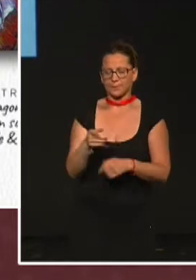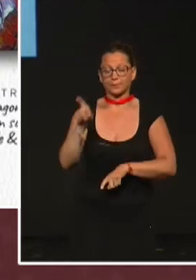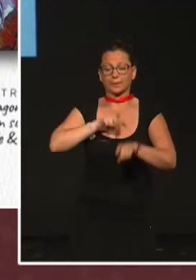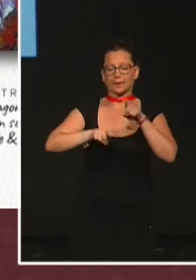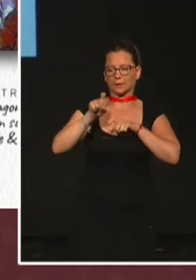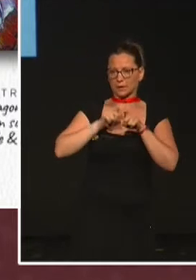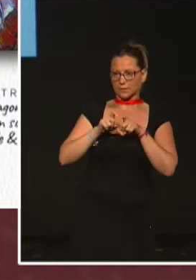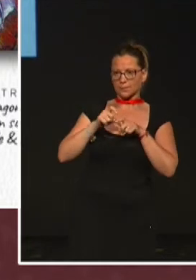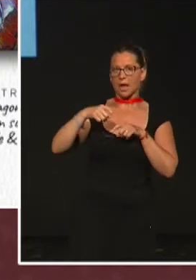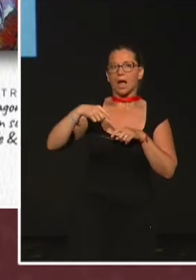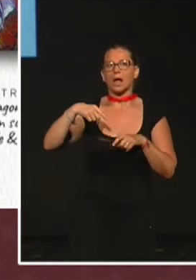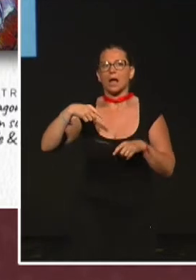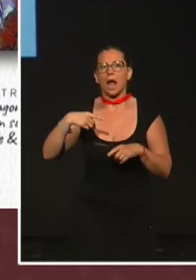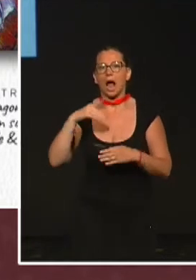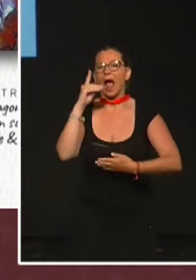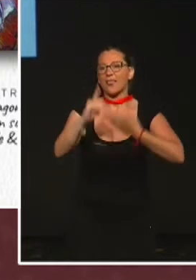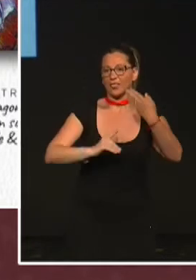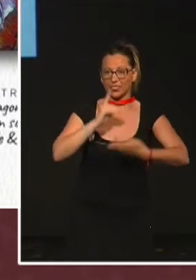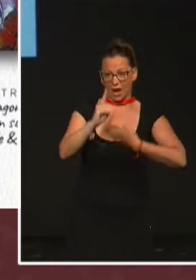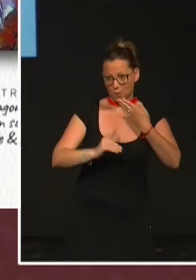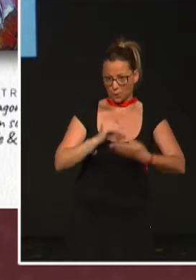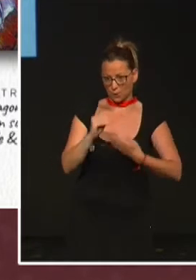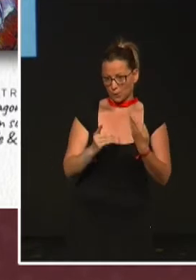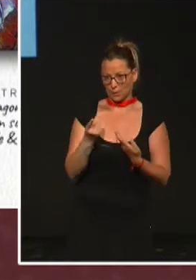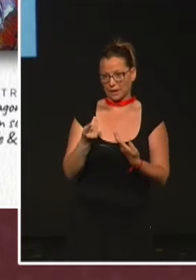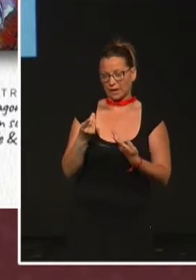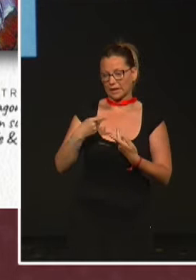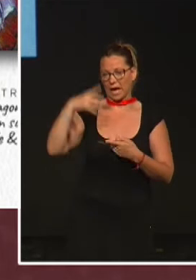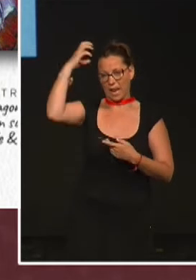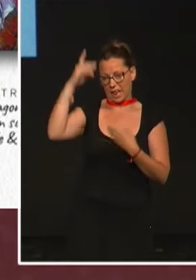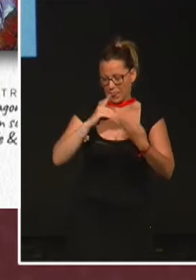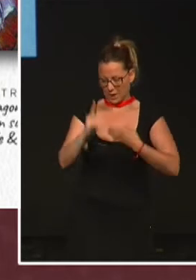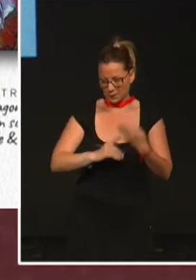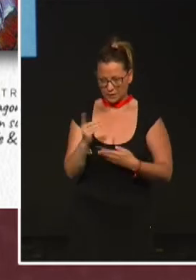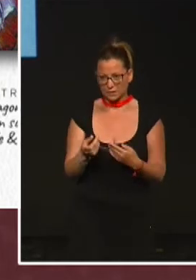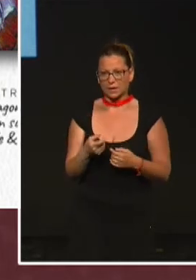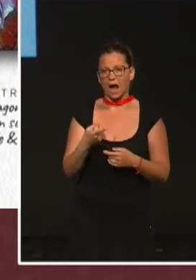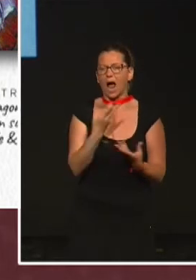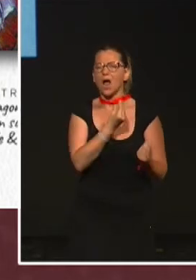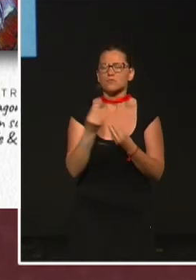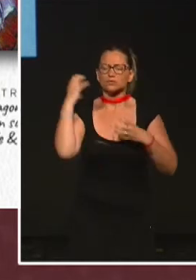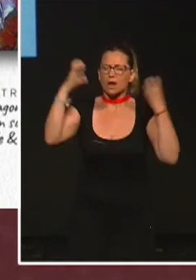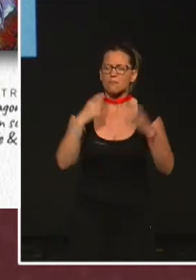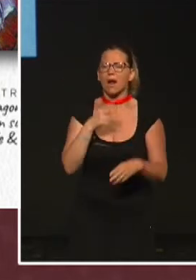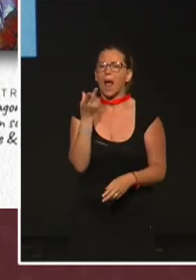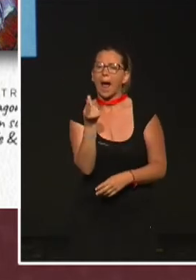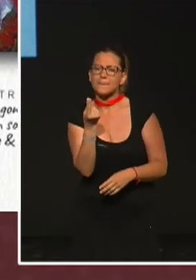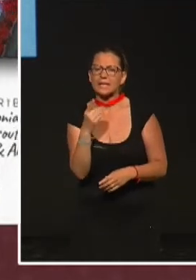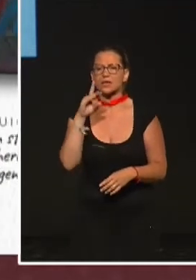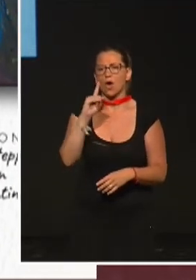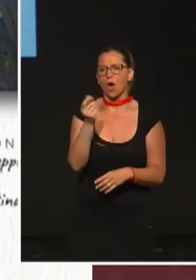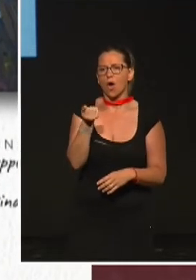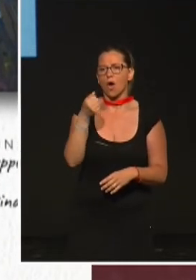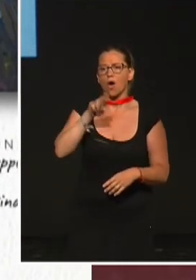al ñandú de Darwin, al darwini, que veíamos antes, hay un montón de especies que llevan este apellido darwini, y después hay hasta trescientas